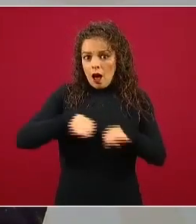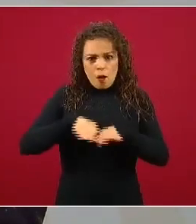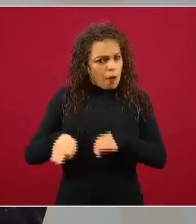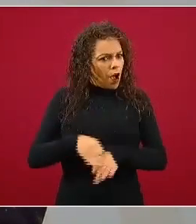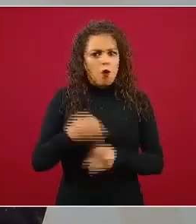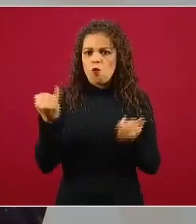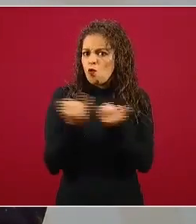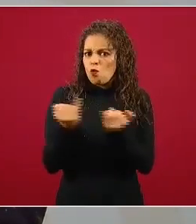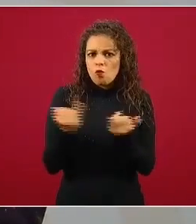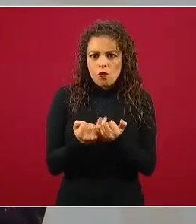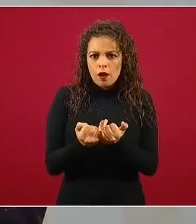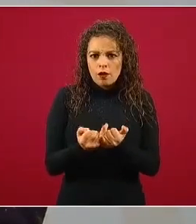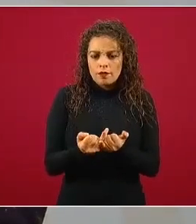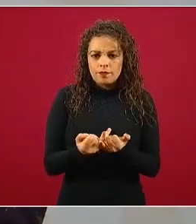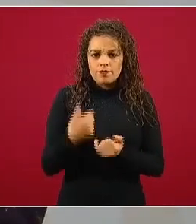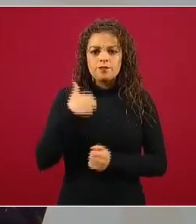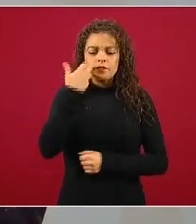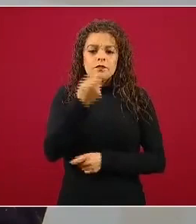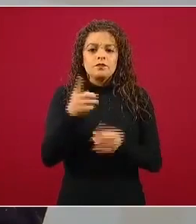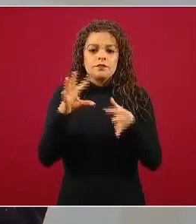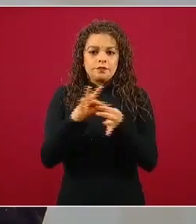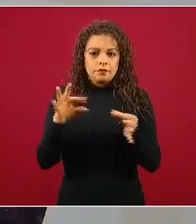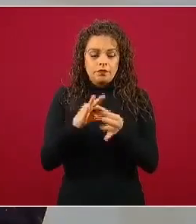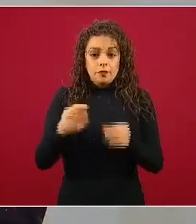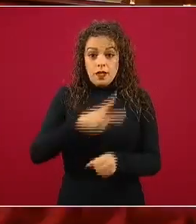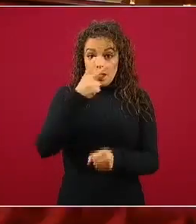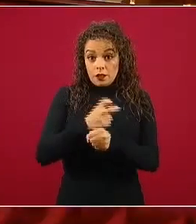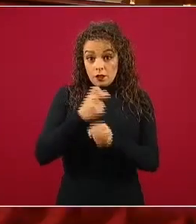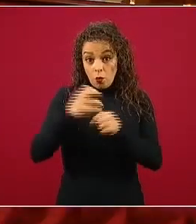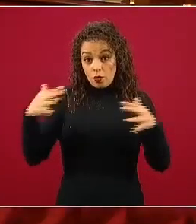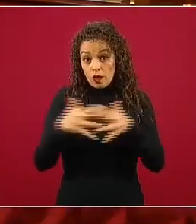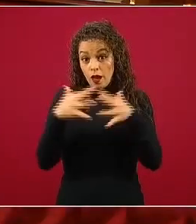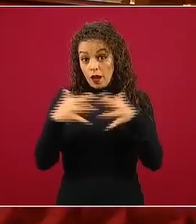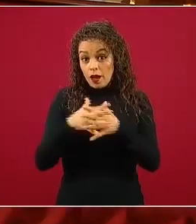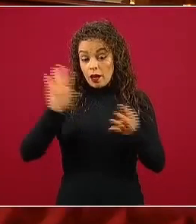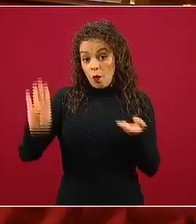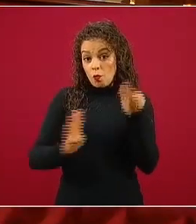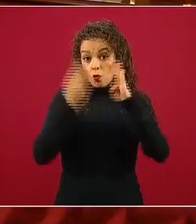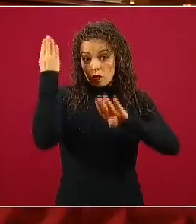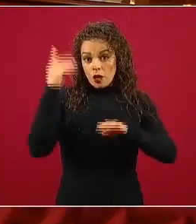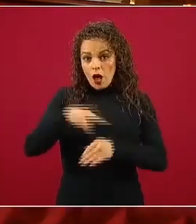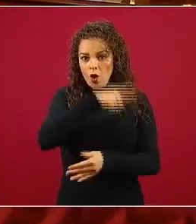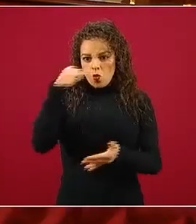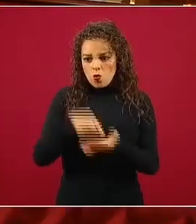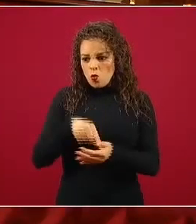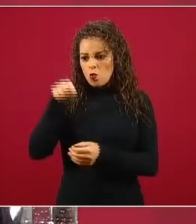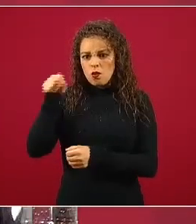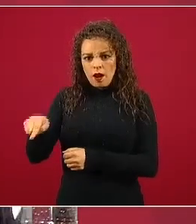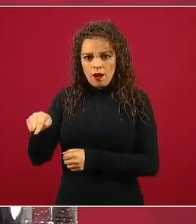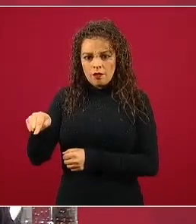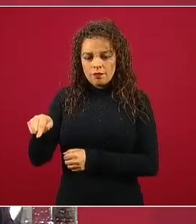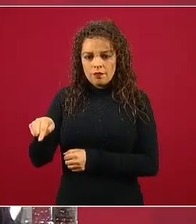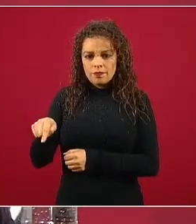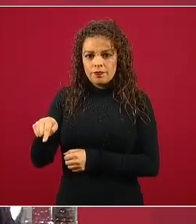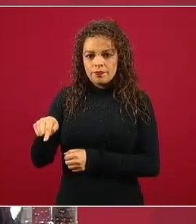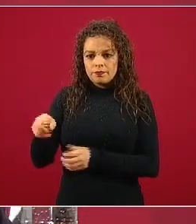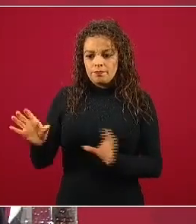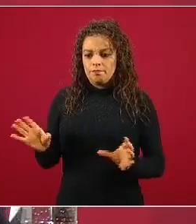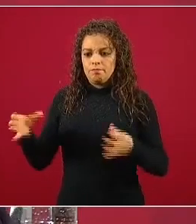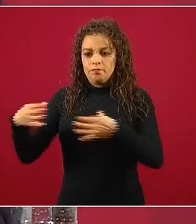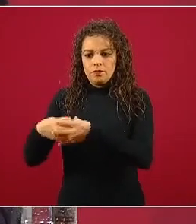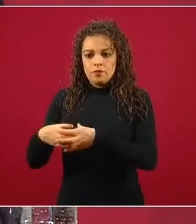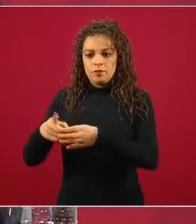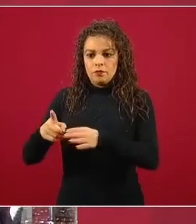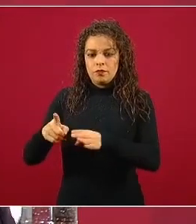comentarles de un antecedente importante. En la Segunda Guerra Mundial, en un campo de concentración, el doctor Víctor Frenkli, quien era